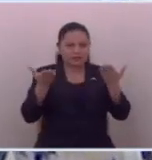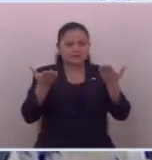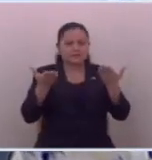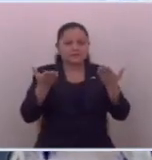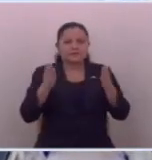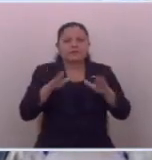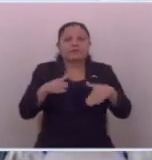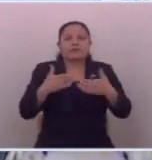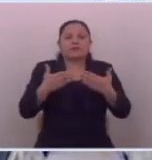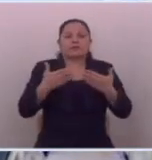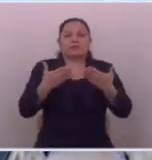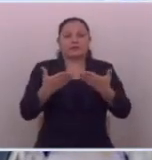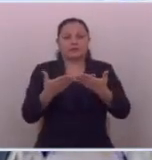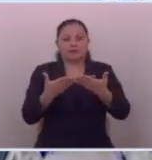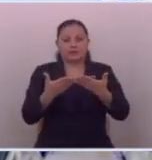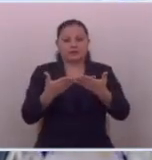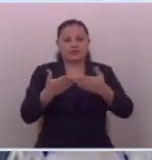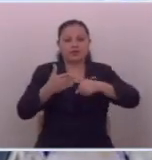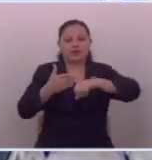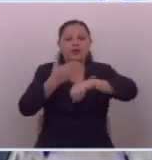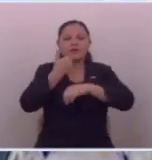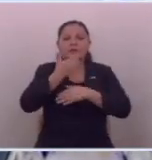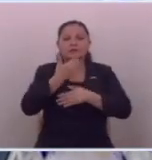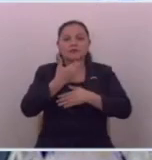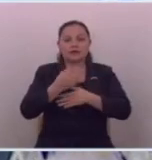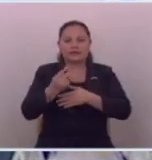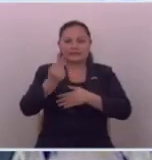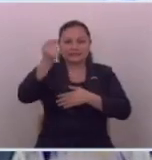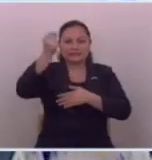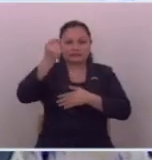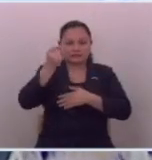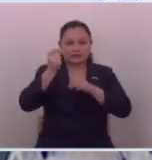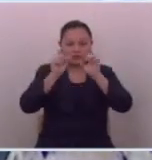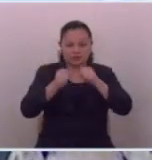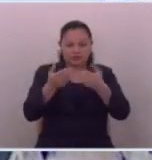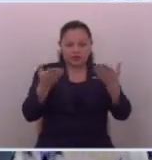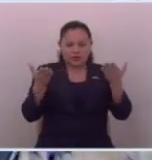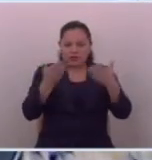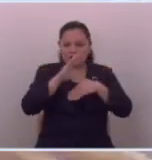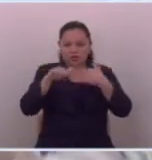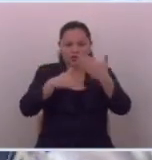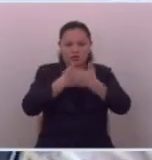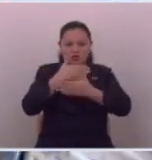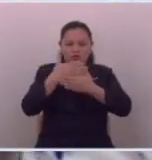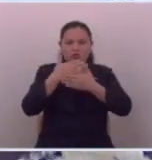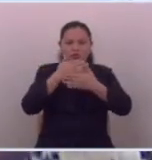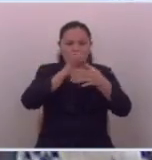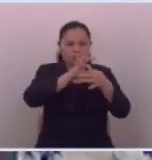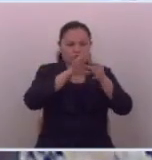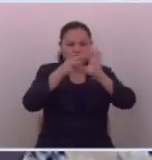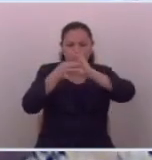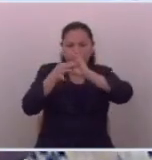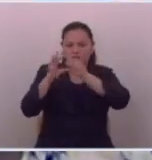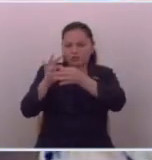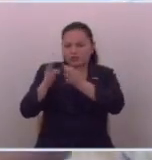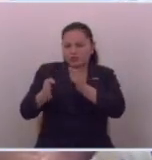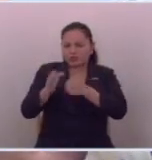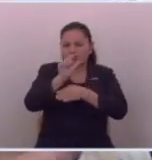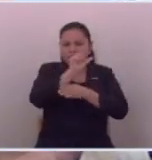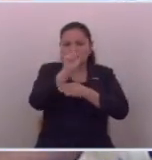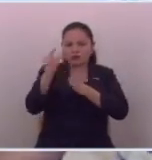eso no tardaron en generar toda una red desde las instituciones